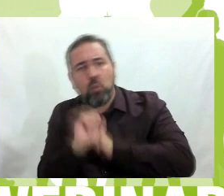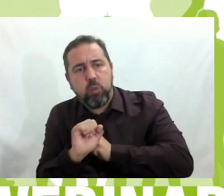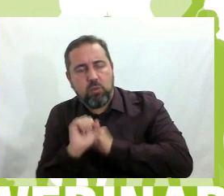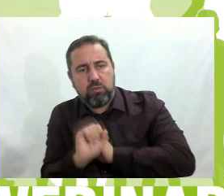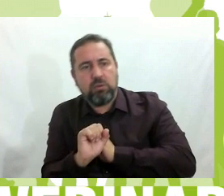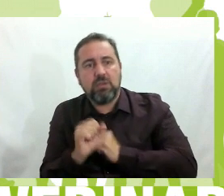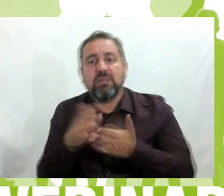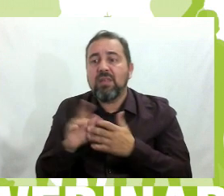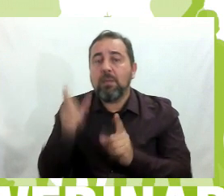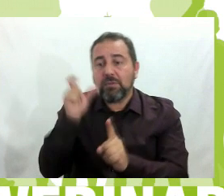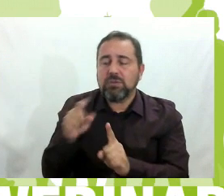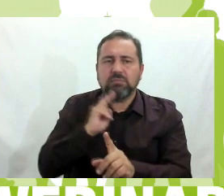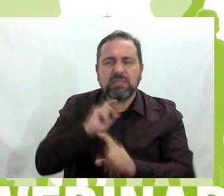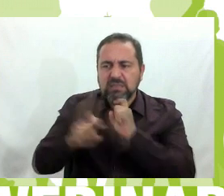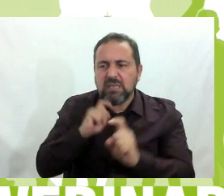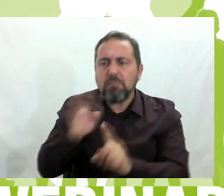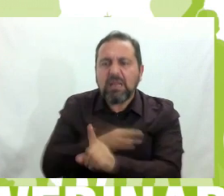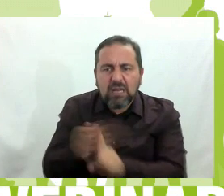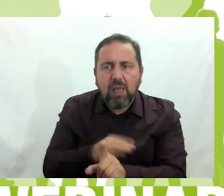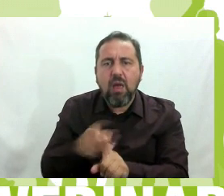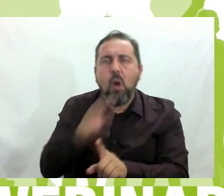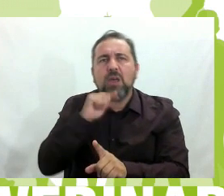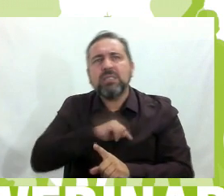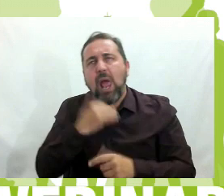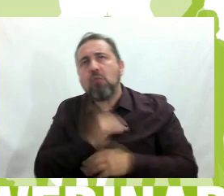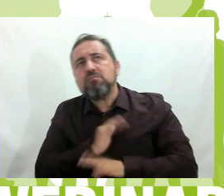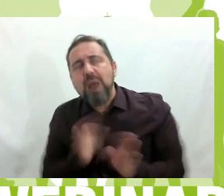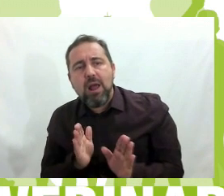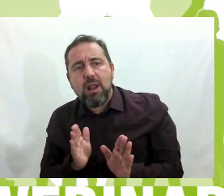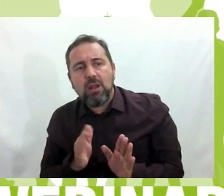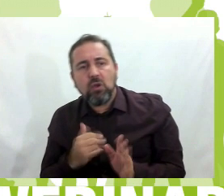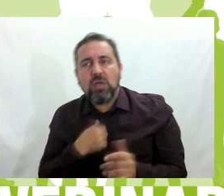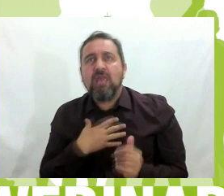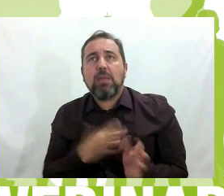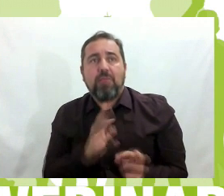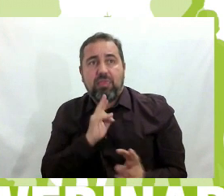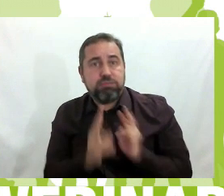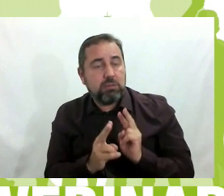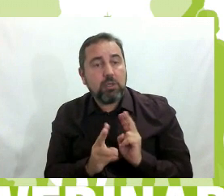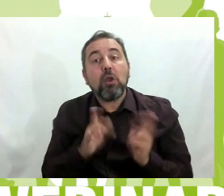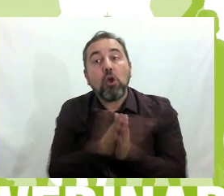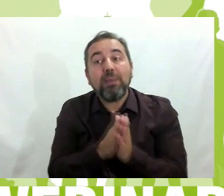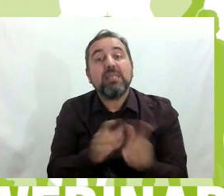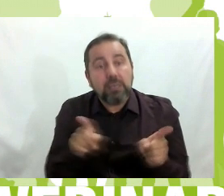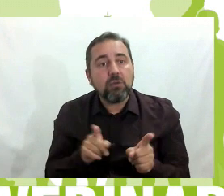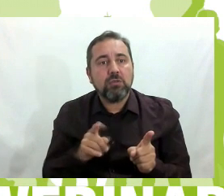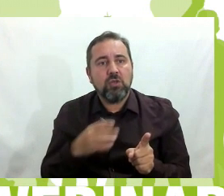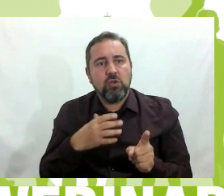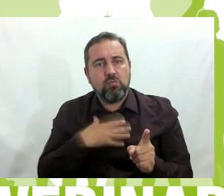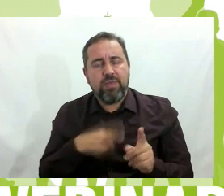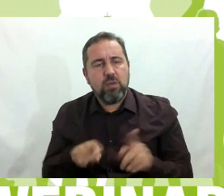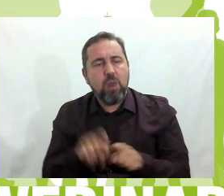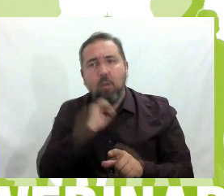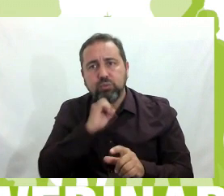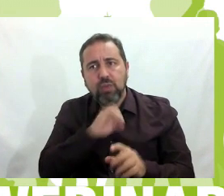maltratada o que se sienta mal por algo sea capaz de decirlo, sino que los compañeros son capaces de ponerse delante del